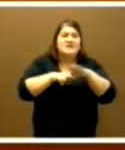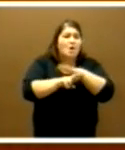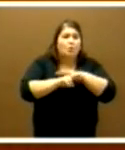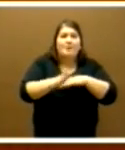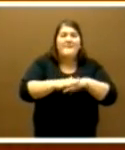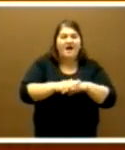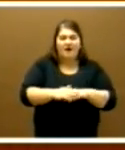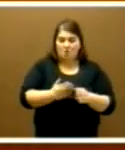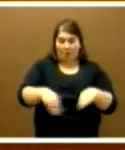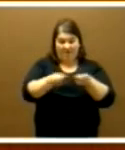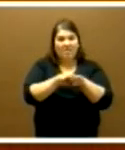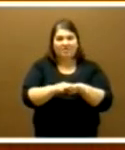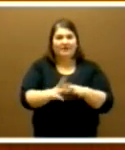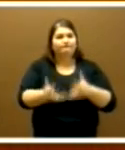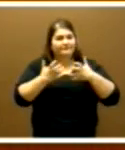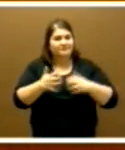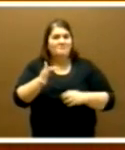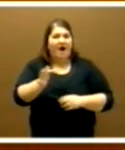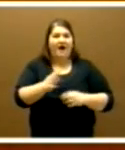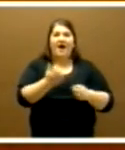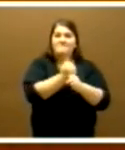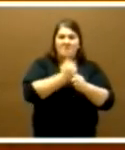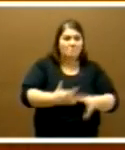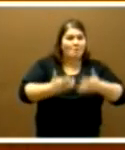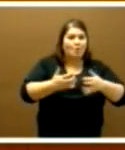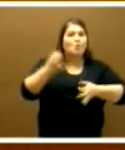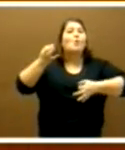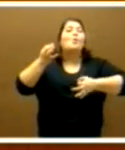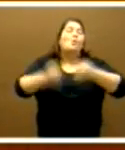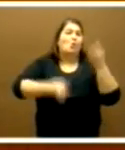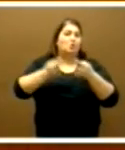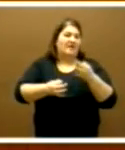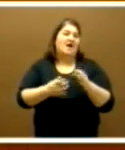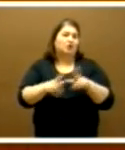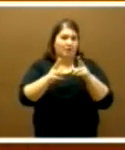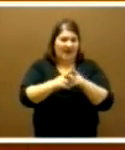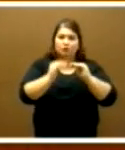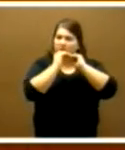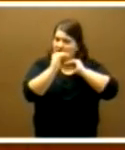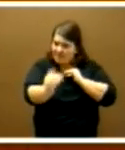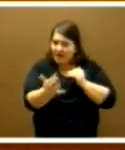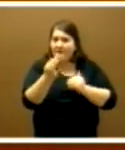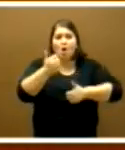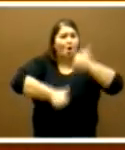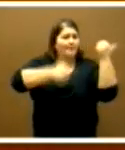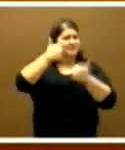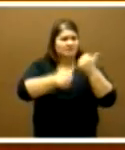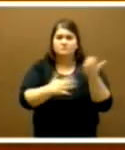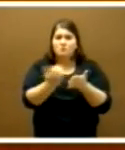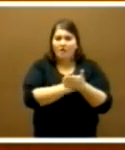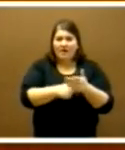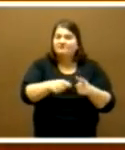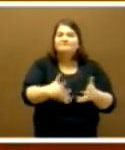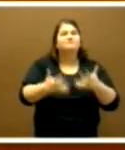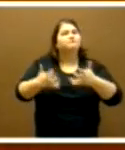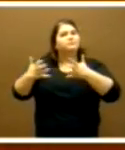igualdad, para ganar en empleo, en justicia social, en sostenibilidad, para ganar en competitividad y,